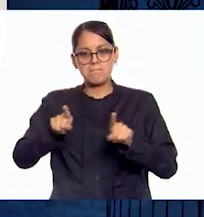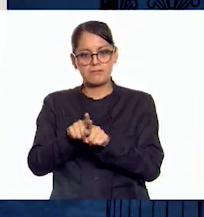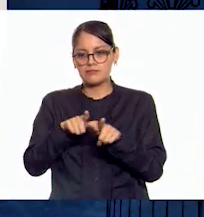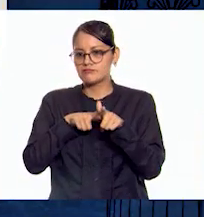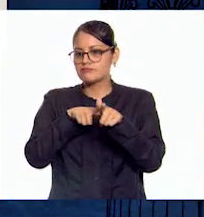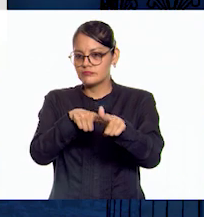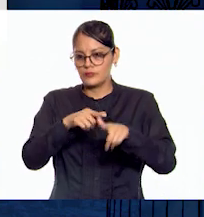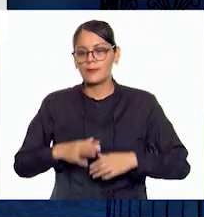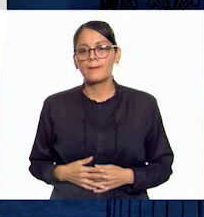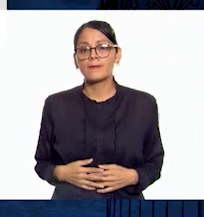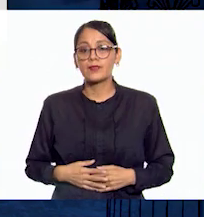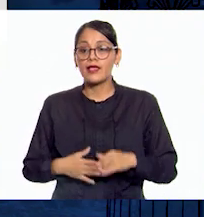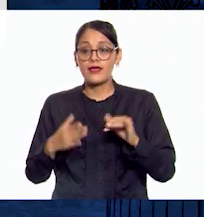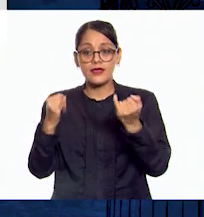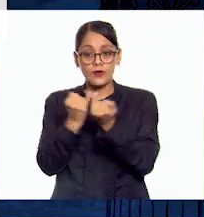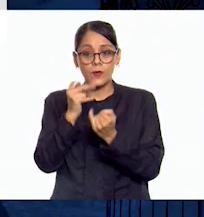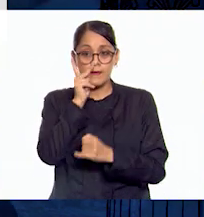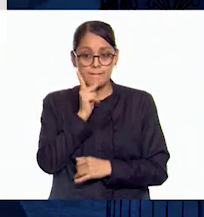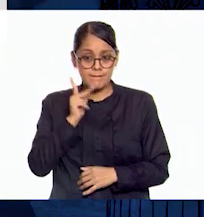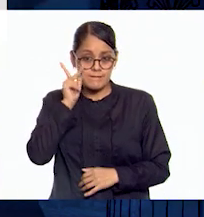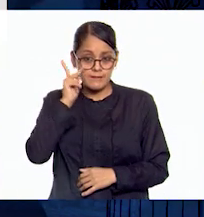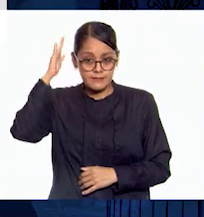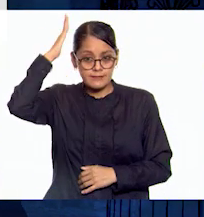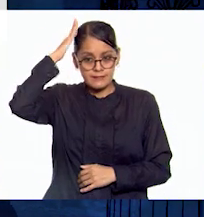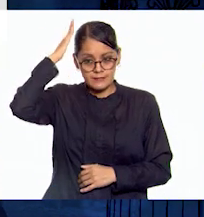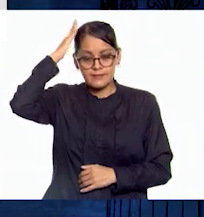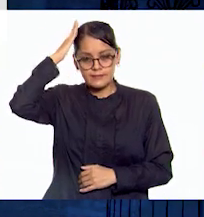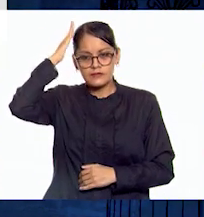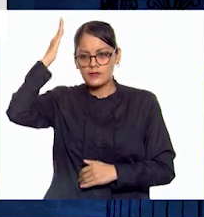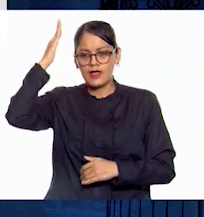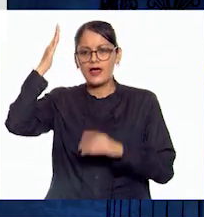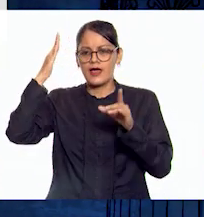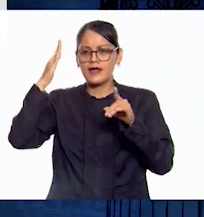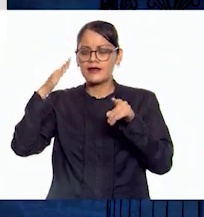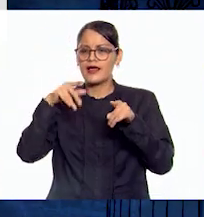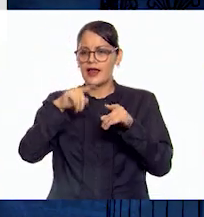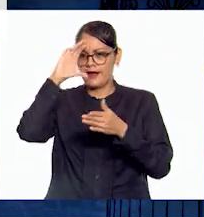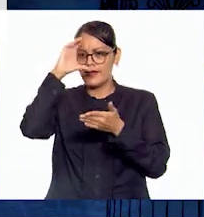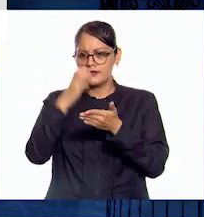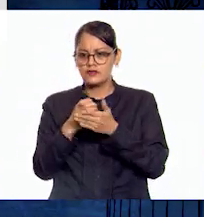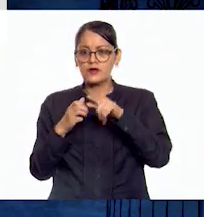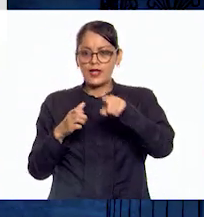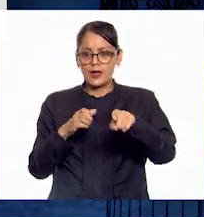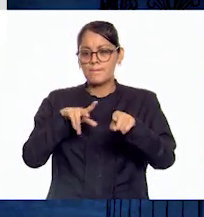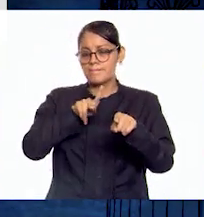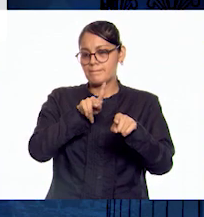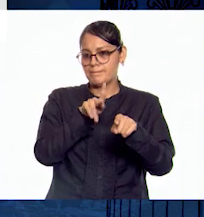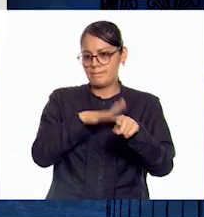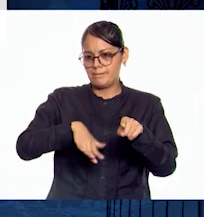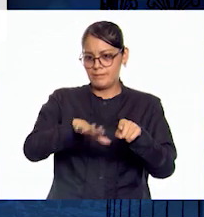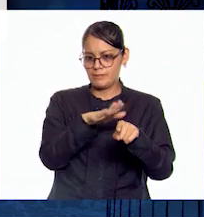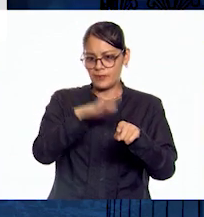Al igual que el Papa era la cabeza católica de Occidente, el patriarca de Constantinopla era el jefe de la iglesia